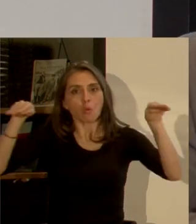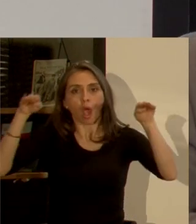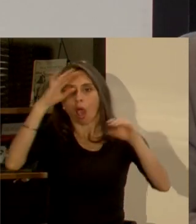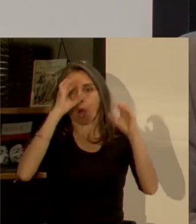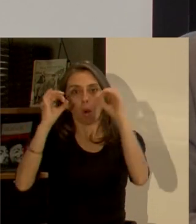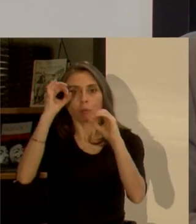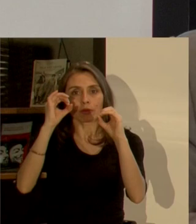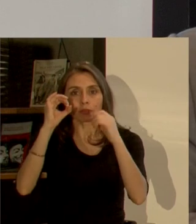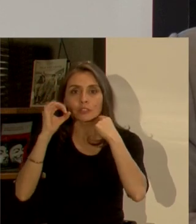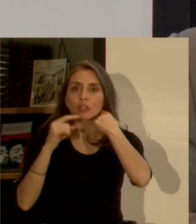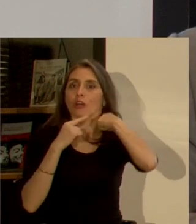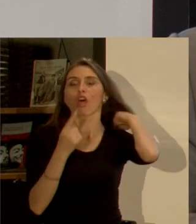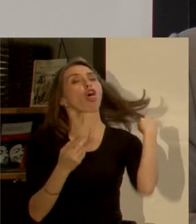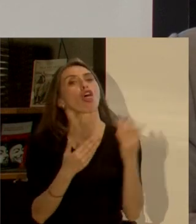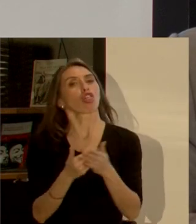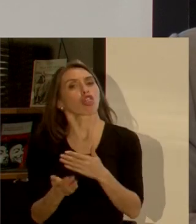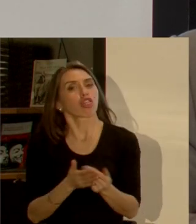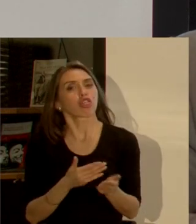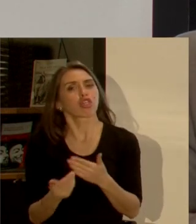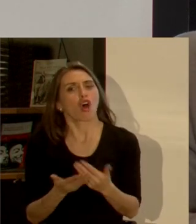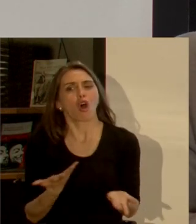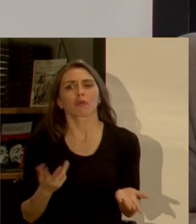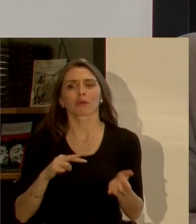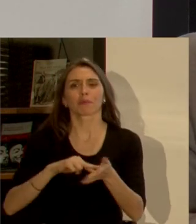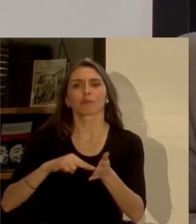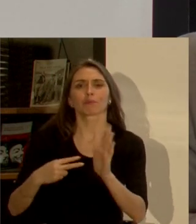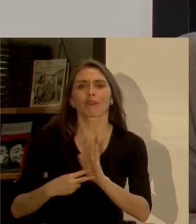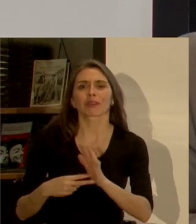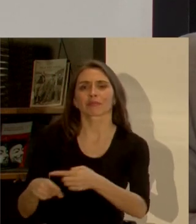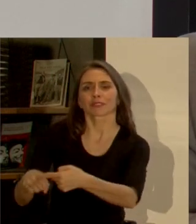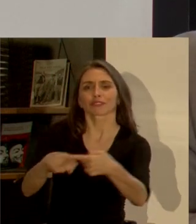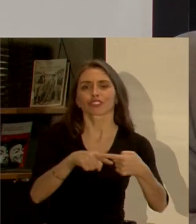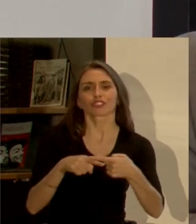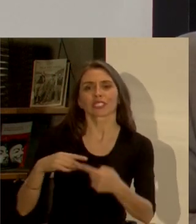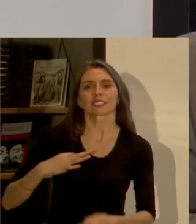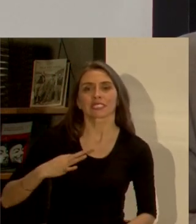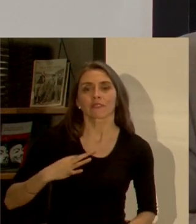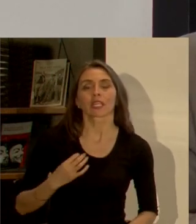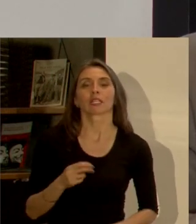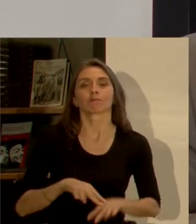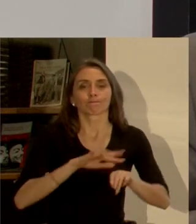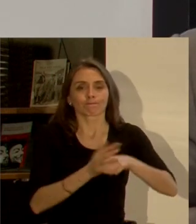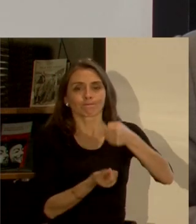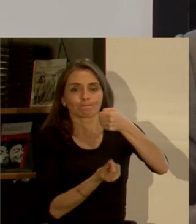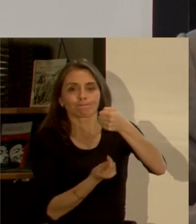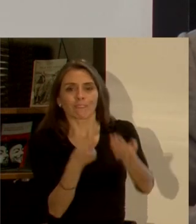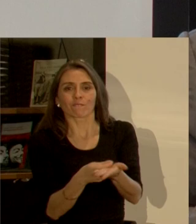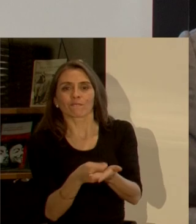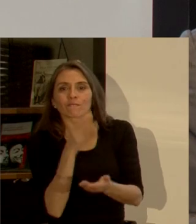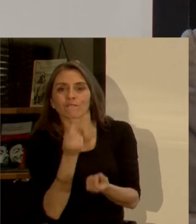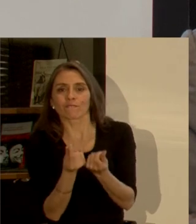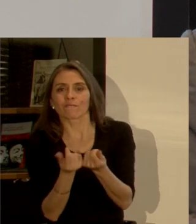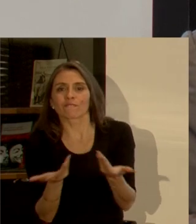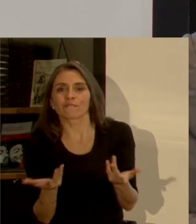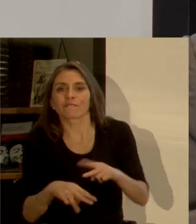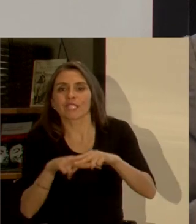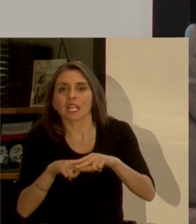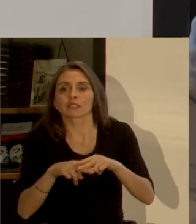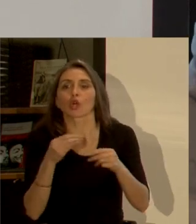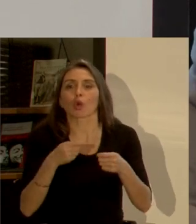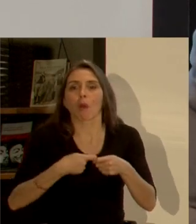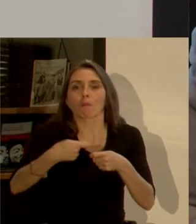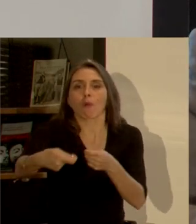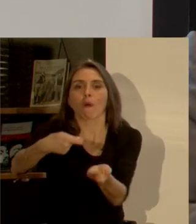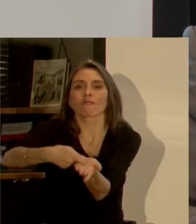si uno tiene que decir dónde está el problema de la sociedad civil es en el financiamiento cuál es la forma de financiamiento de la sociedad